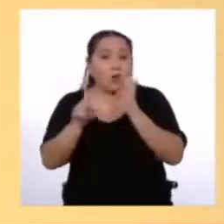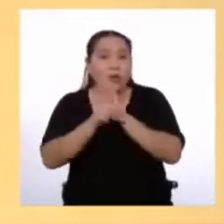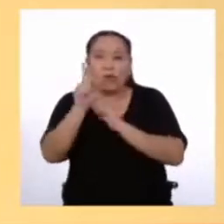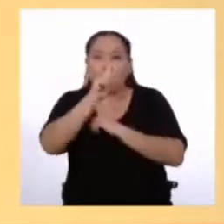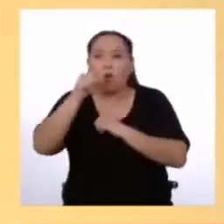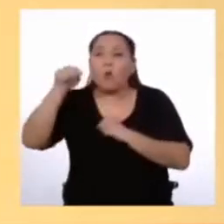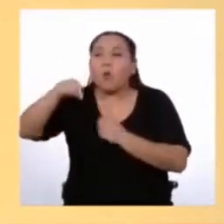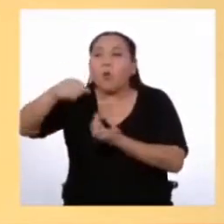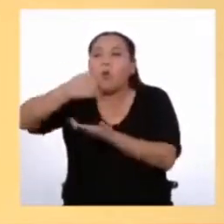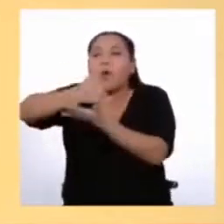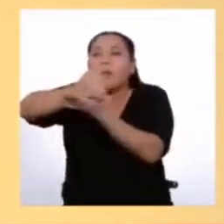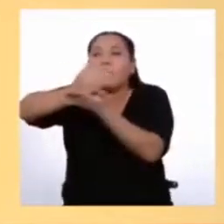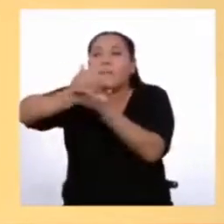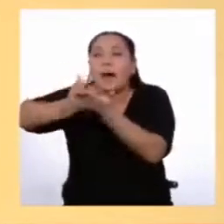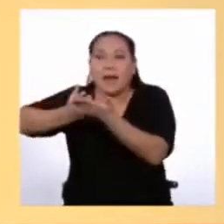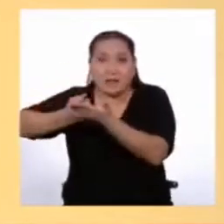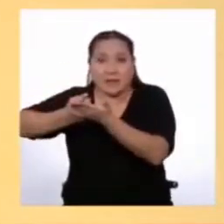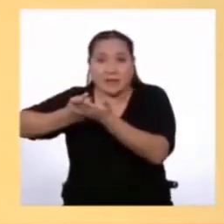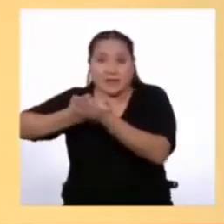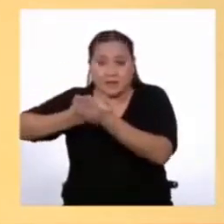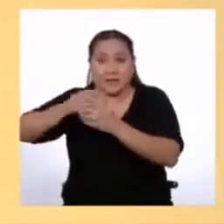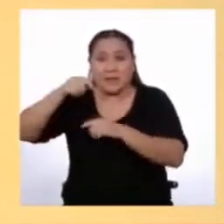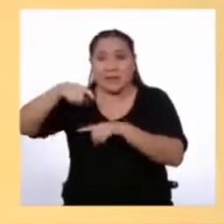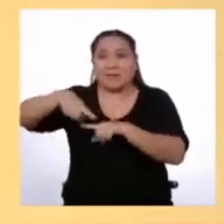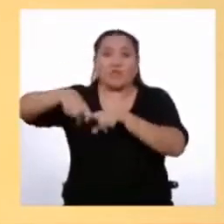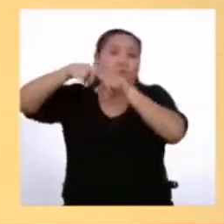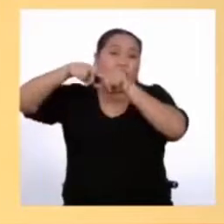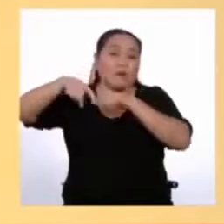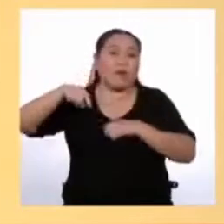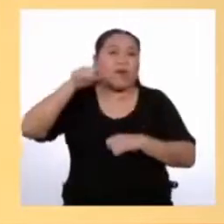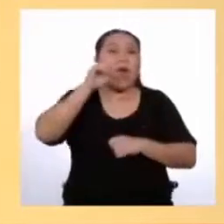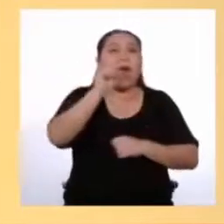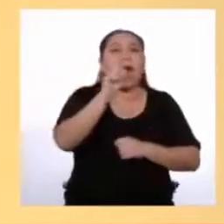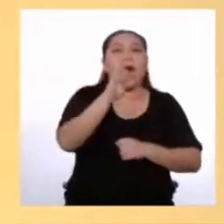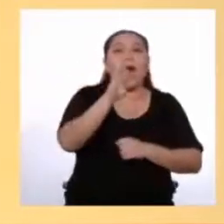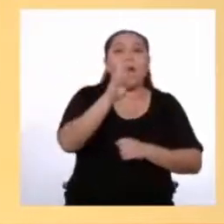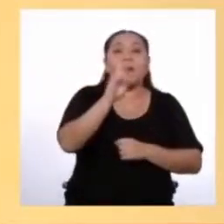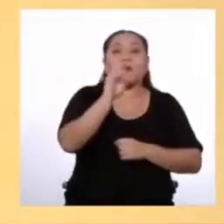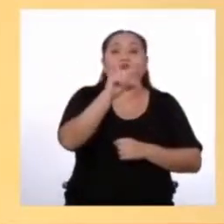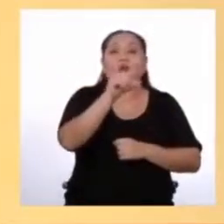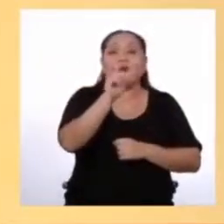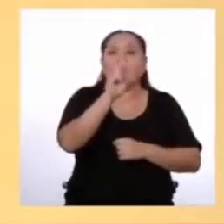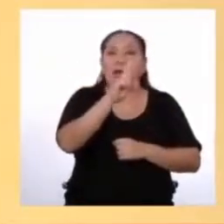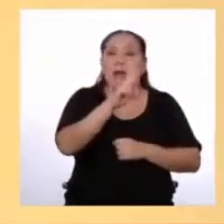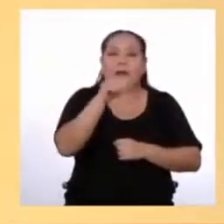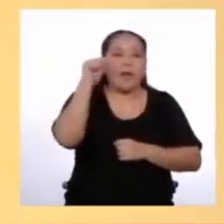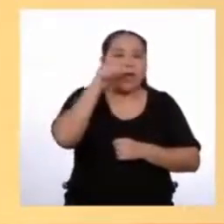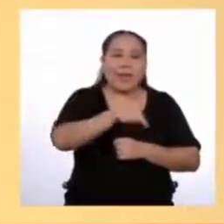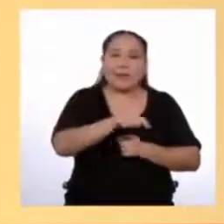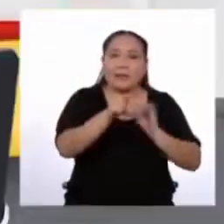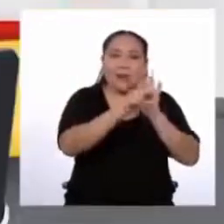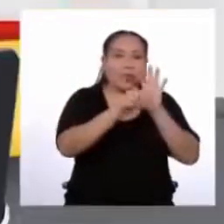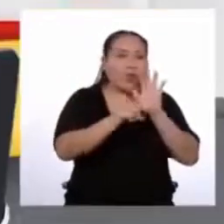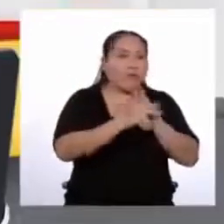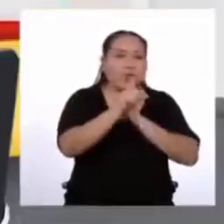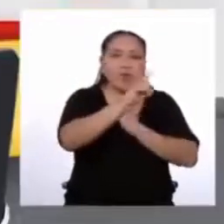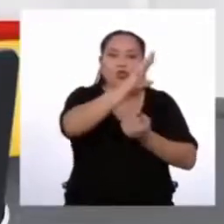una parte de ella Mientras que abrogar significa dejar sin efecto en forma total una norma